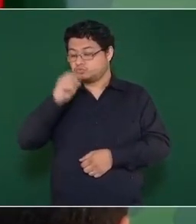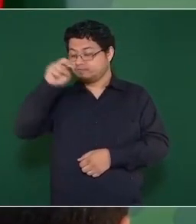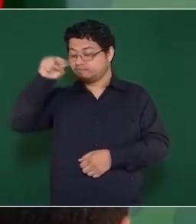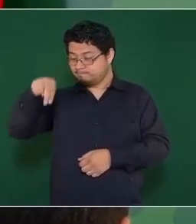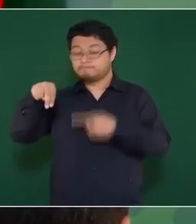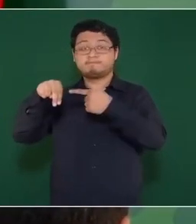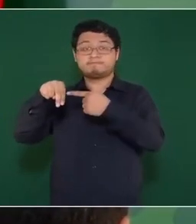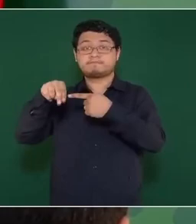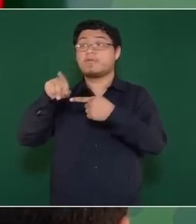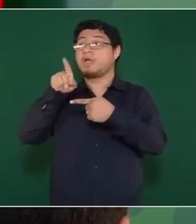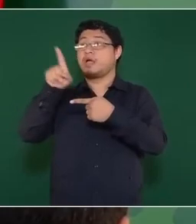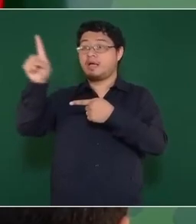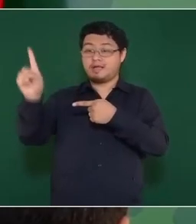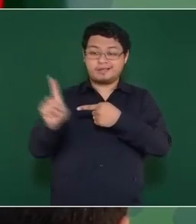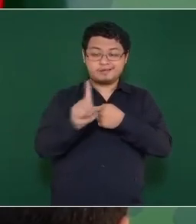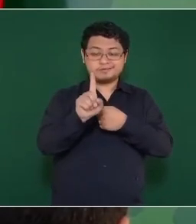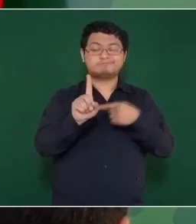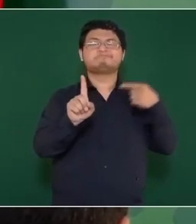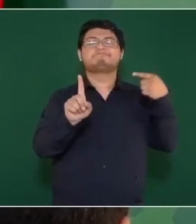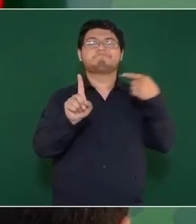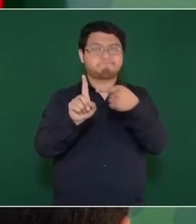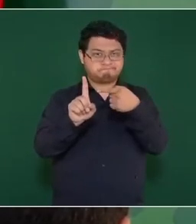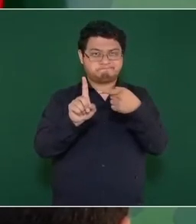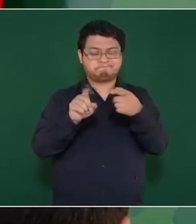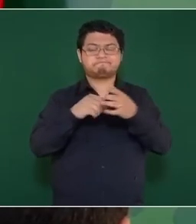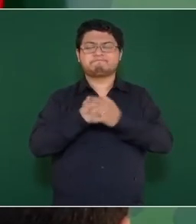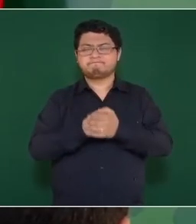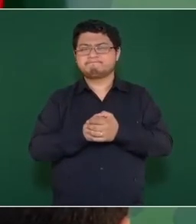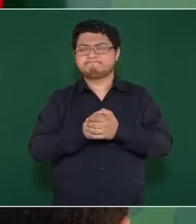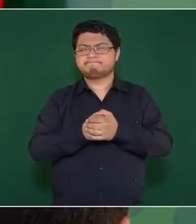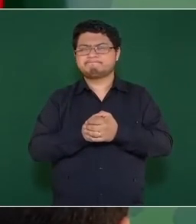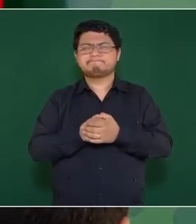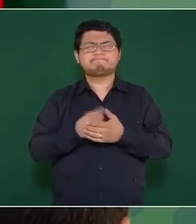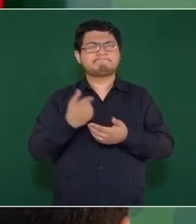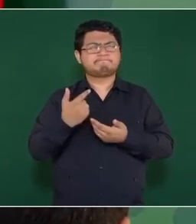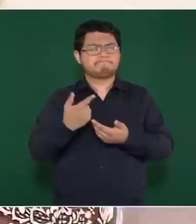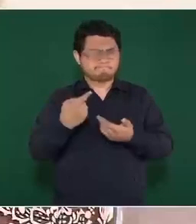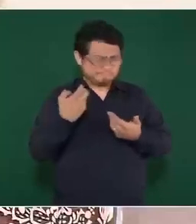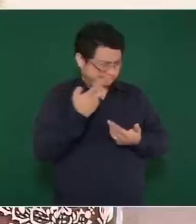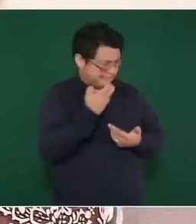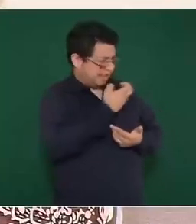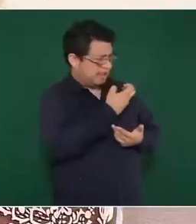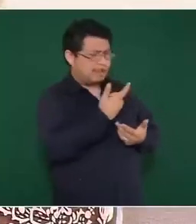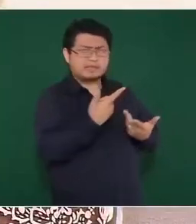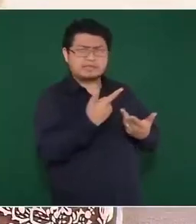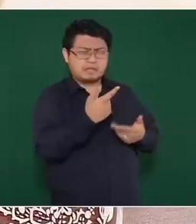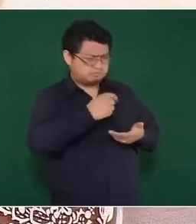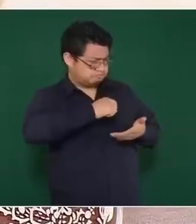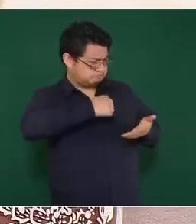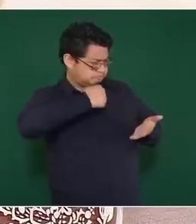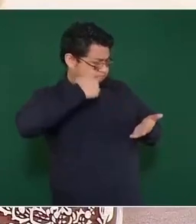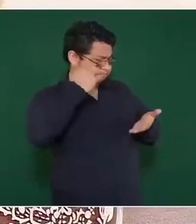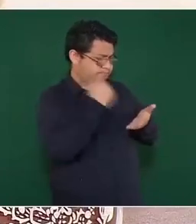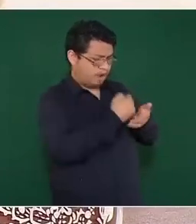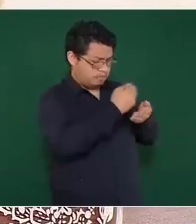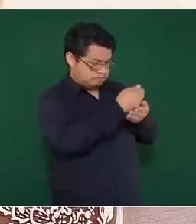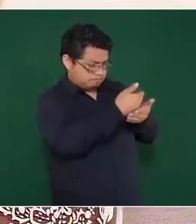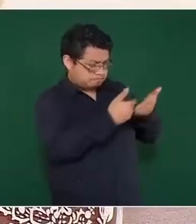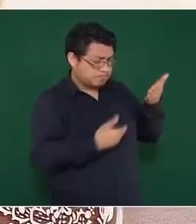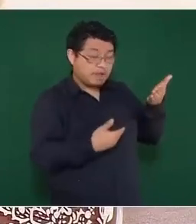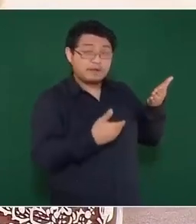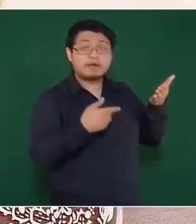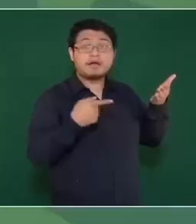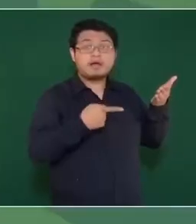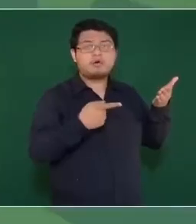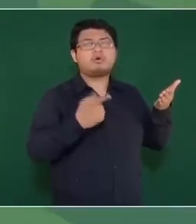despedida con esta sentencia que esperamos sea